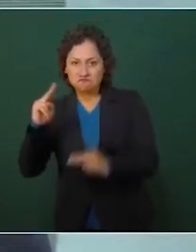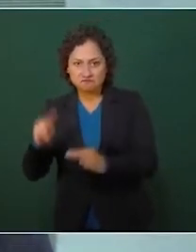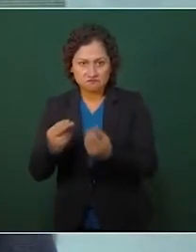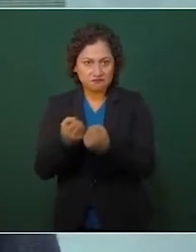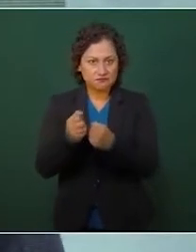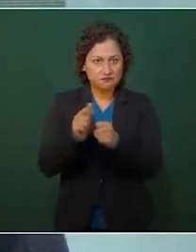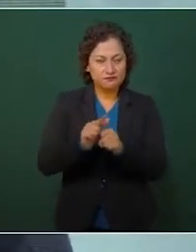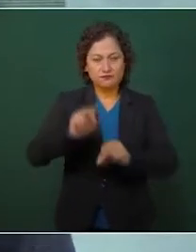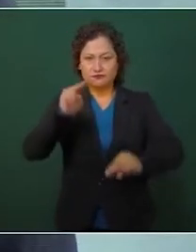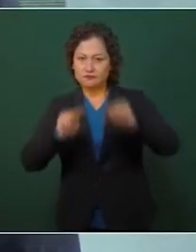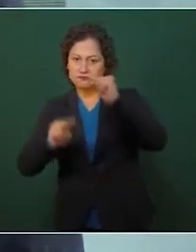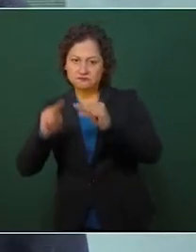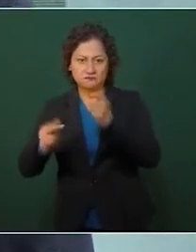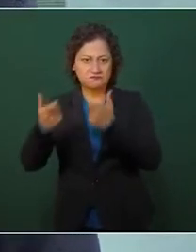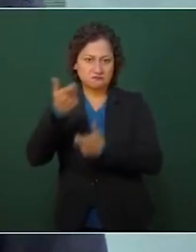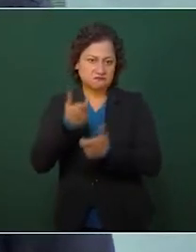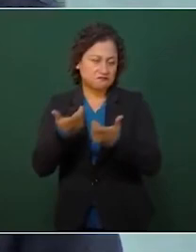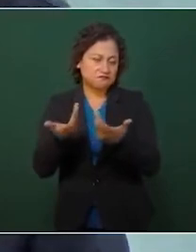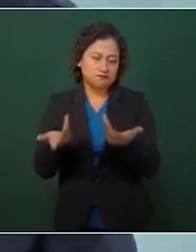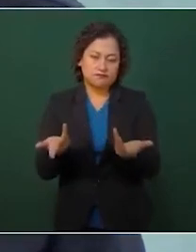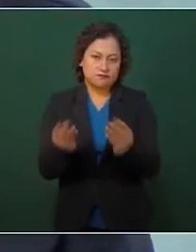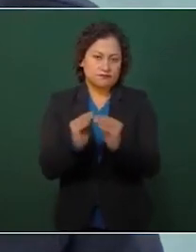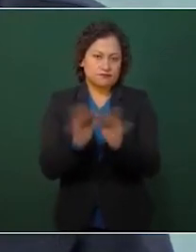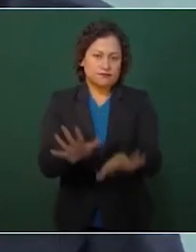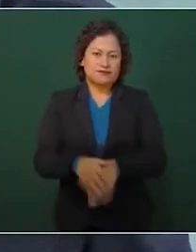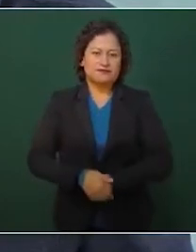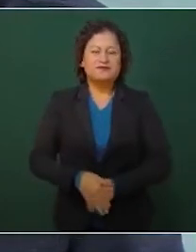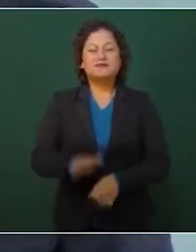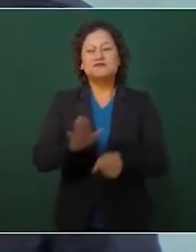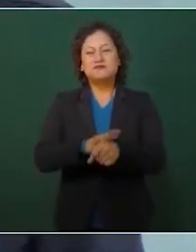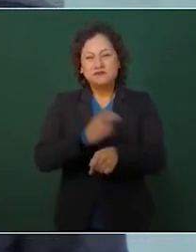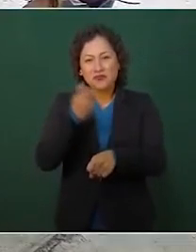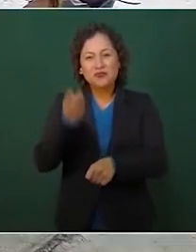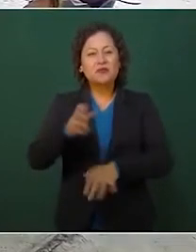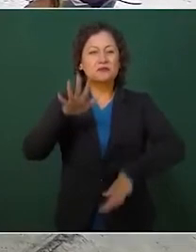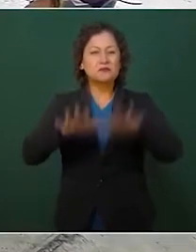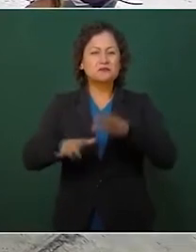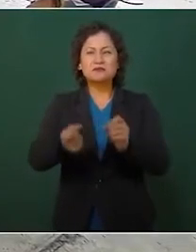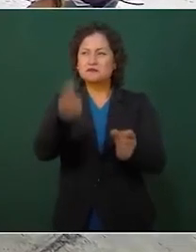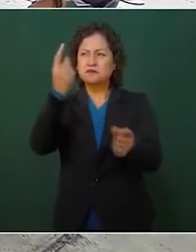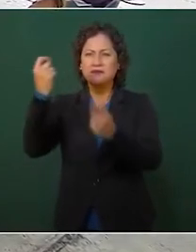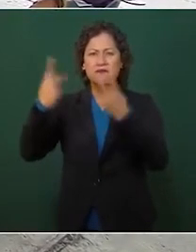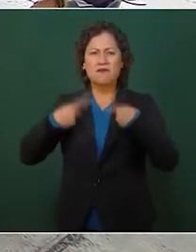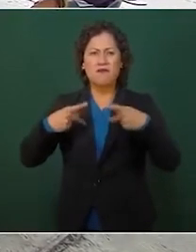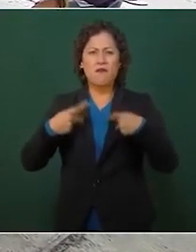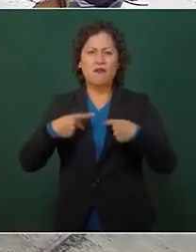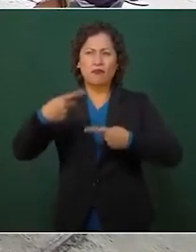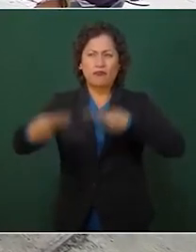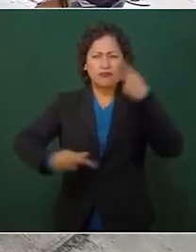Entonces, por eso cuando me dice, a ver, ¿cuál es el plan?